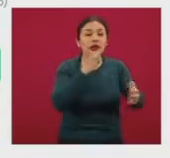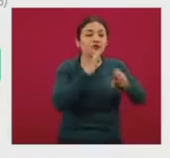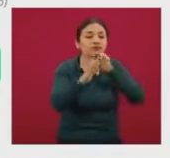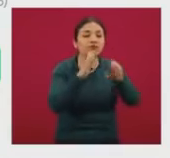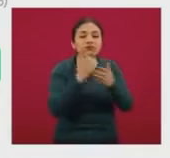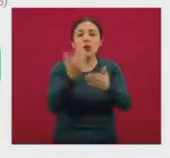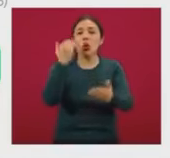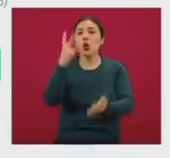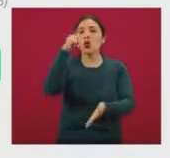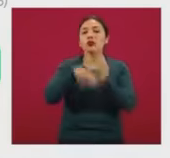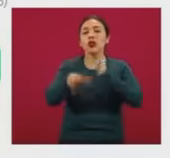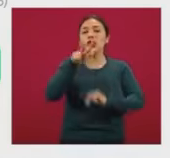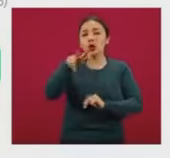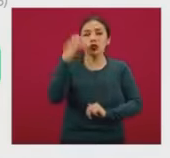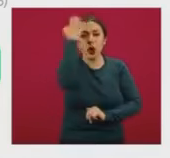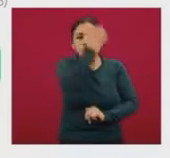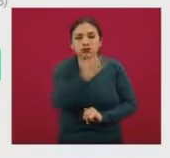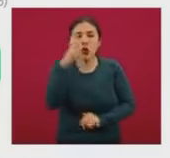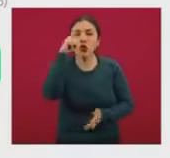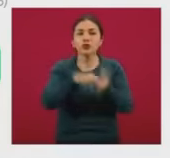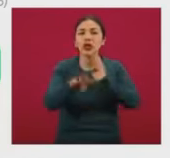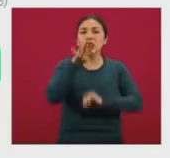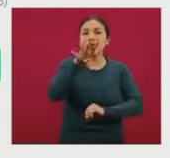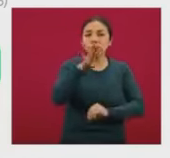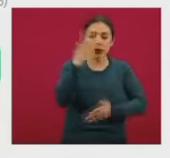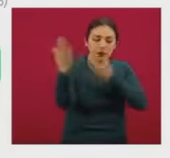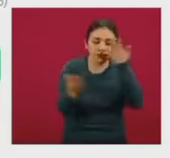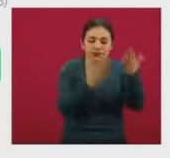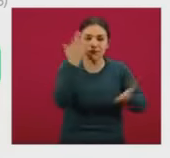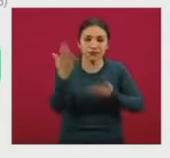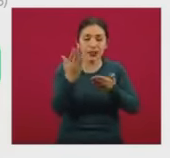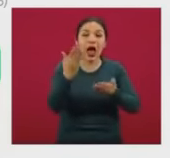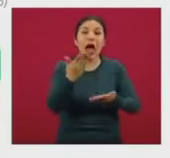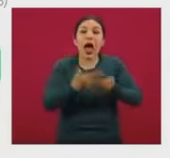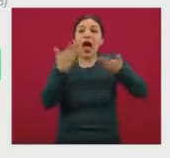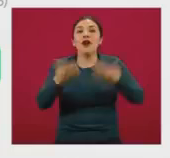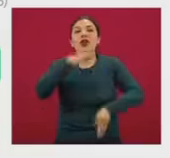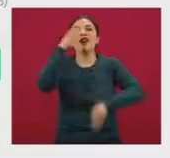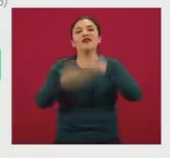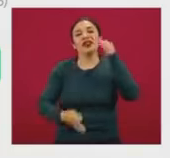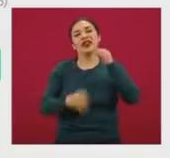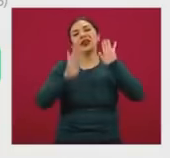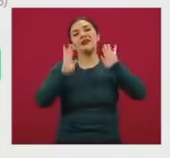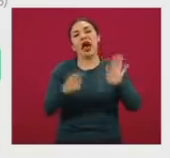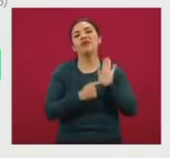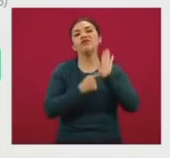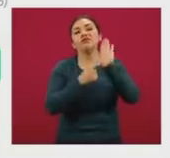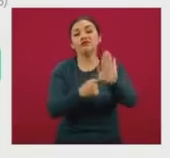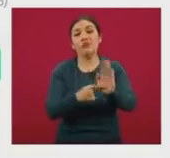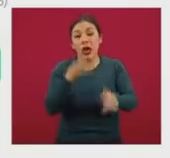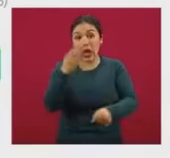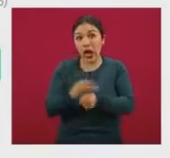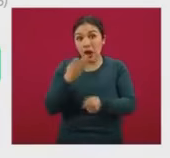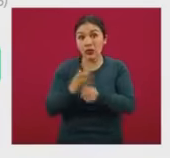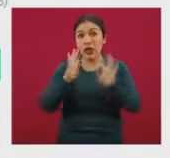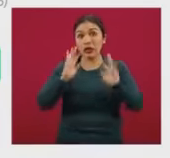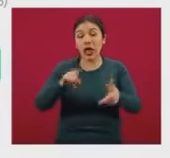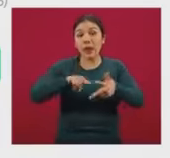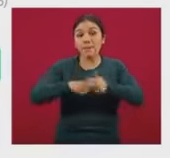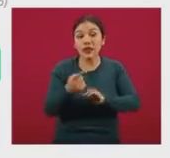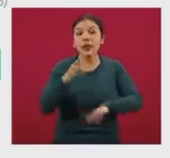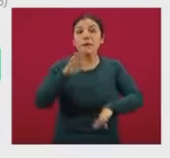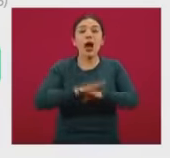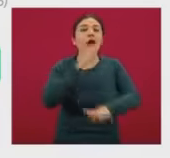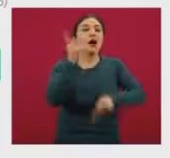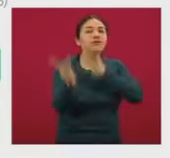dieciocho y analizada durante dos mil diecinueve. Y finalmente, les comento que está en curso ya el